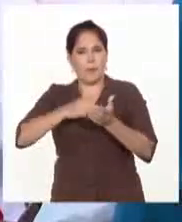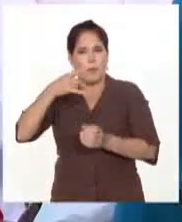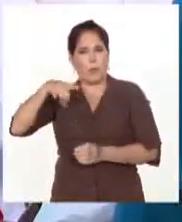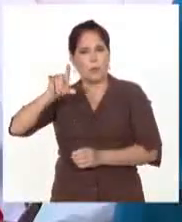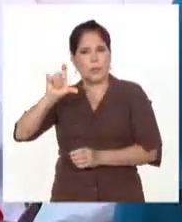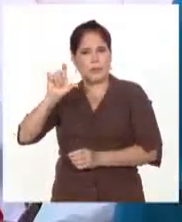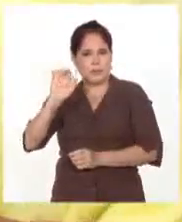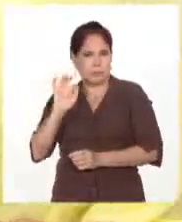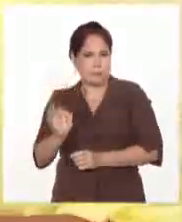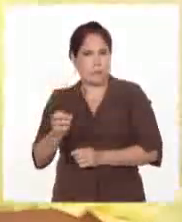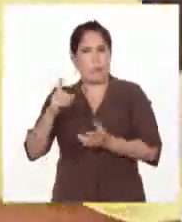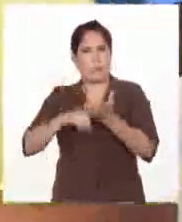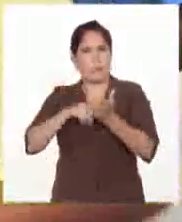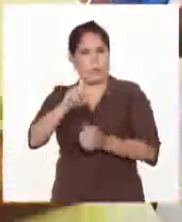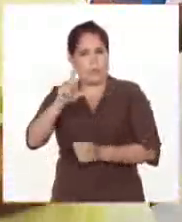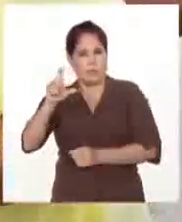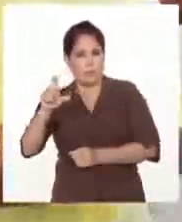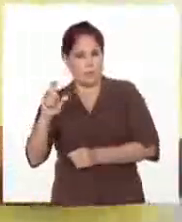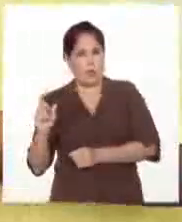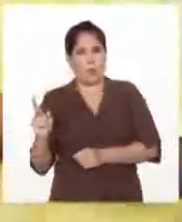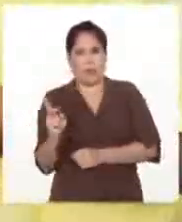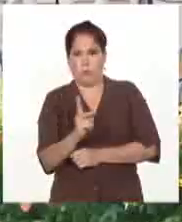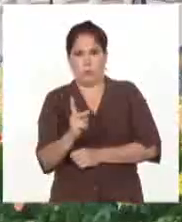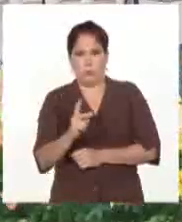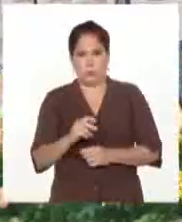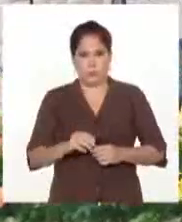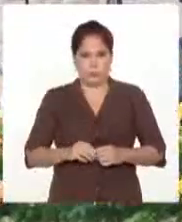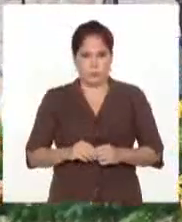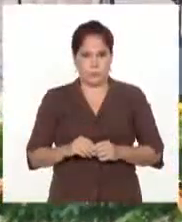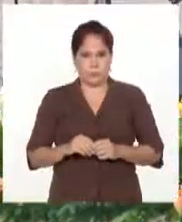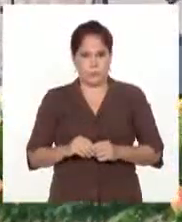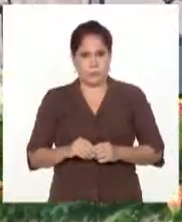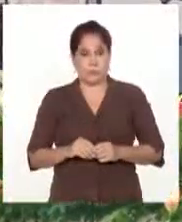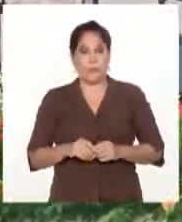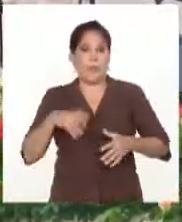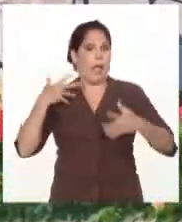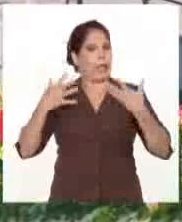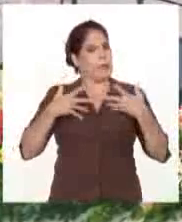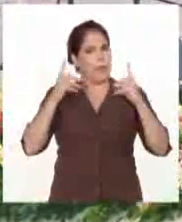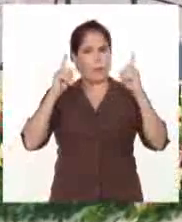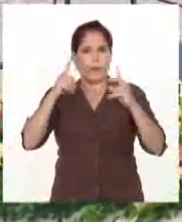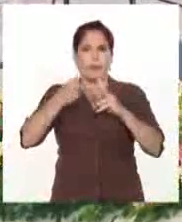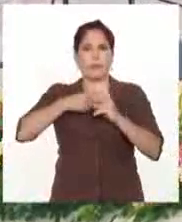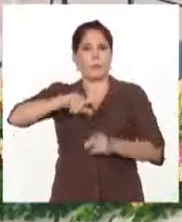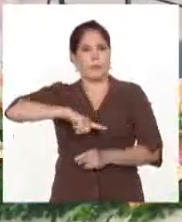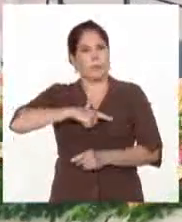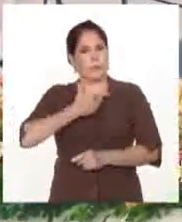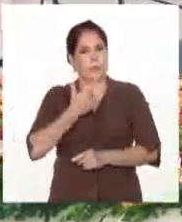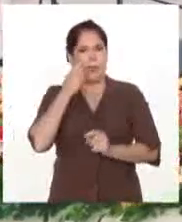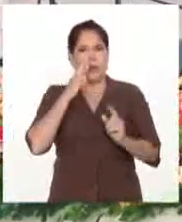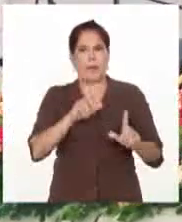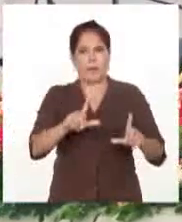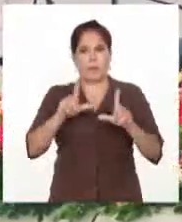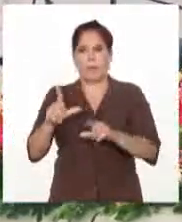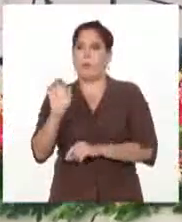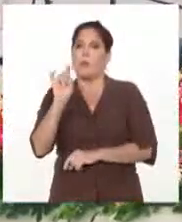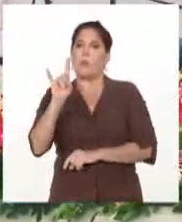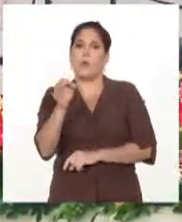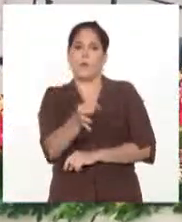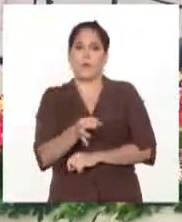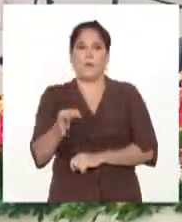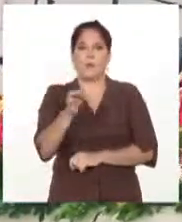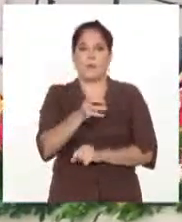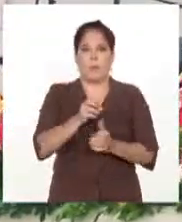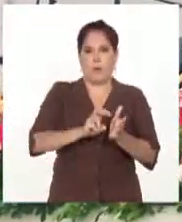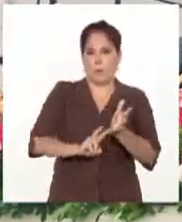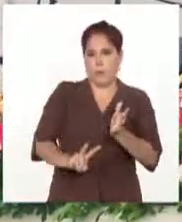militantes del partido y de la Unión de Jóvenes Comunistas. Durante el acto político-cultural se reconocieron a los nueve municipios de la provincia y